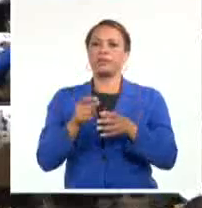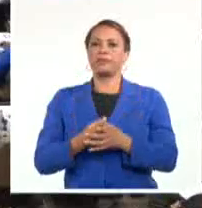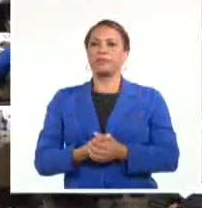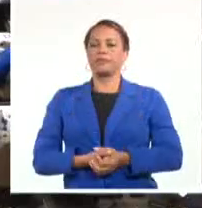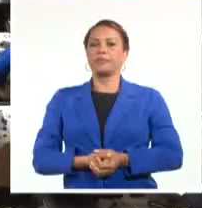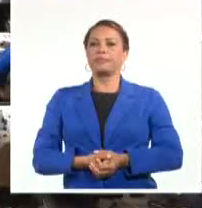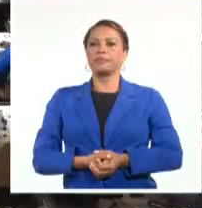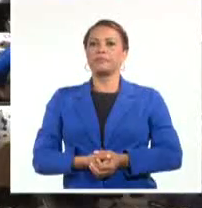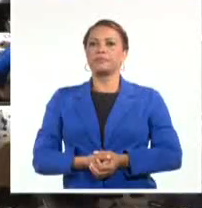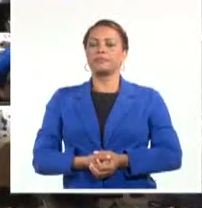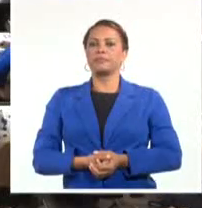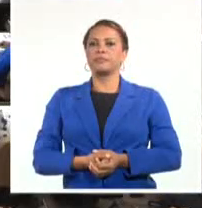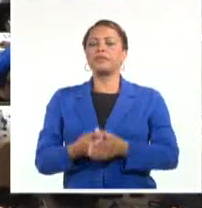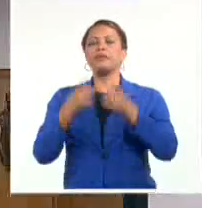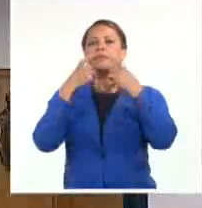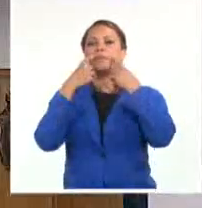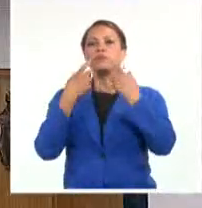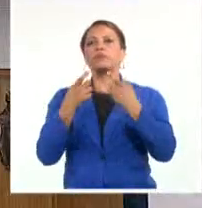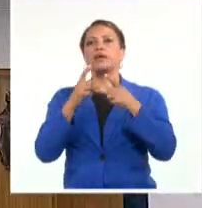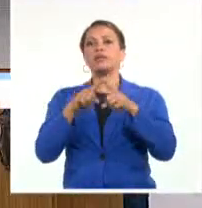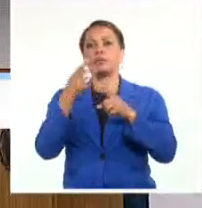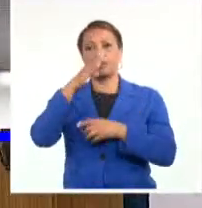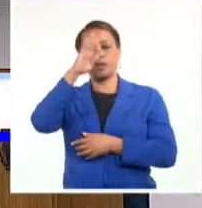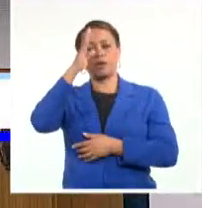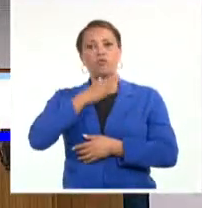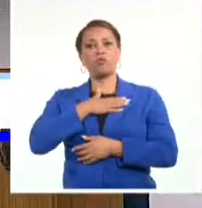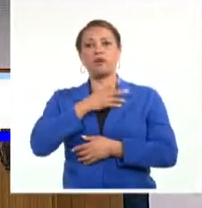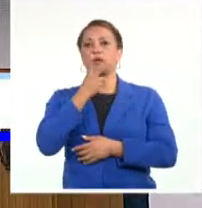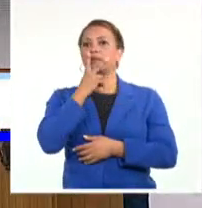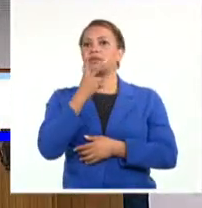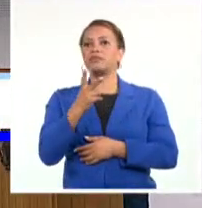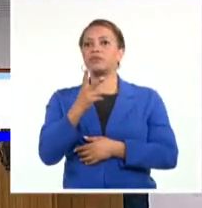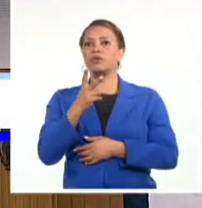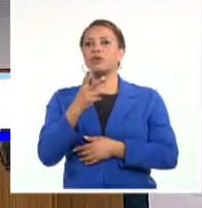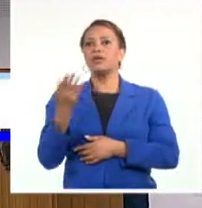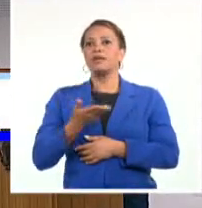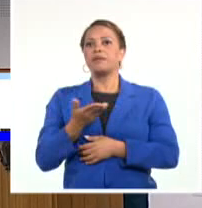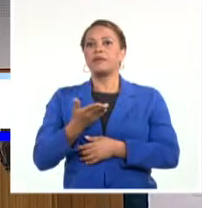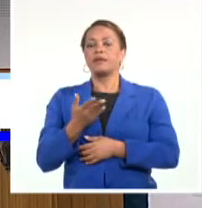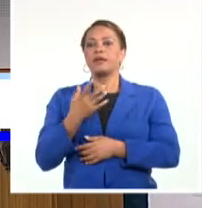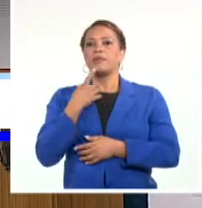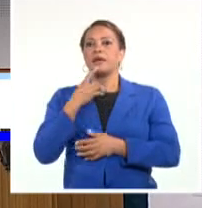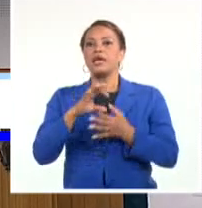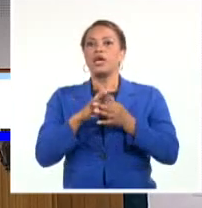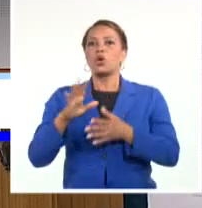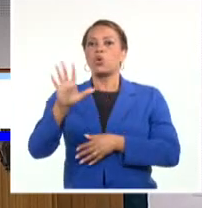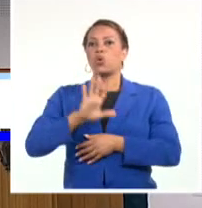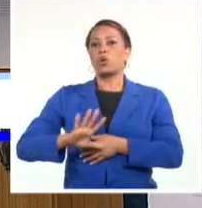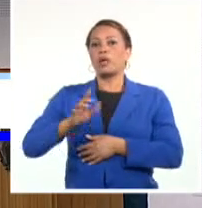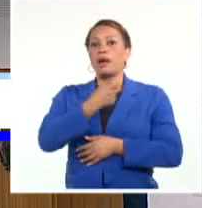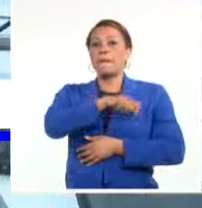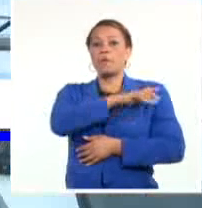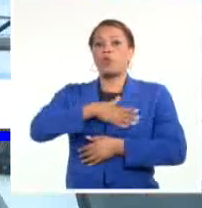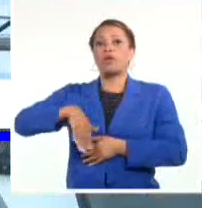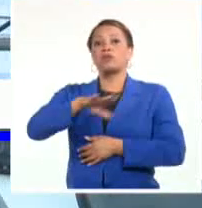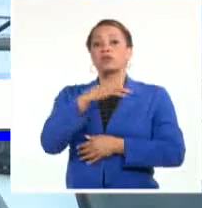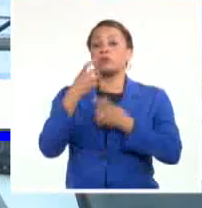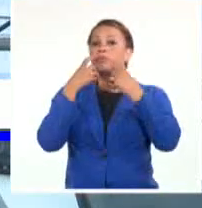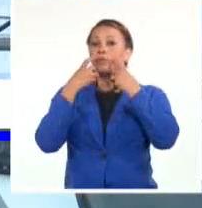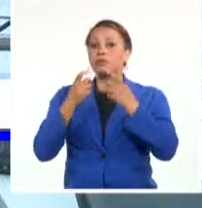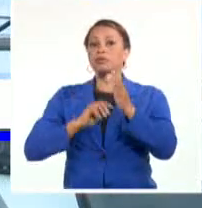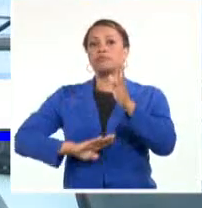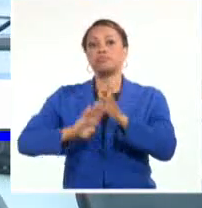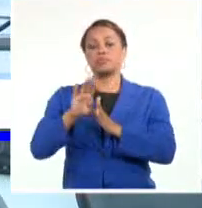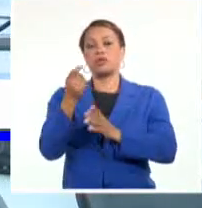De vital importancia para el país es la atención a la dinámica demográfica, pues la población es la base para el desarrollo